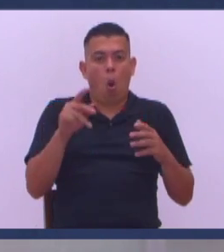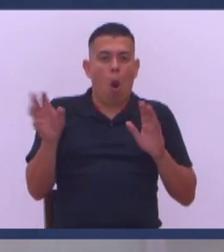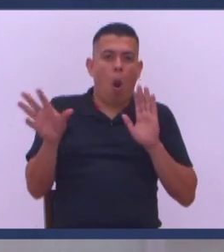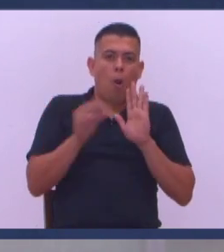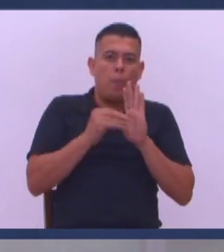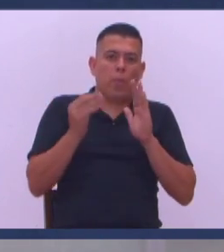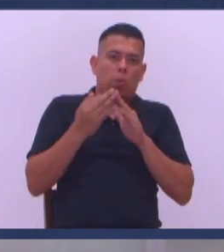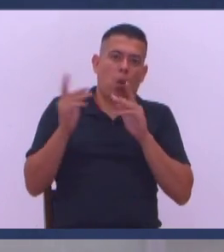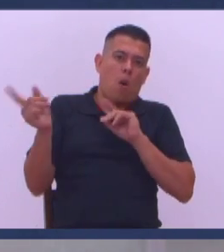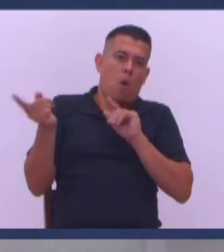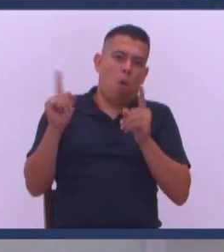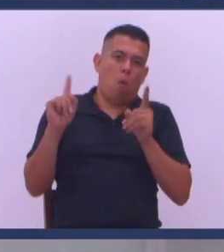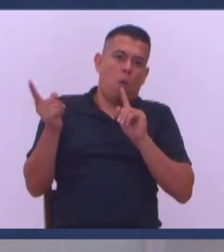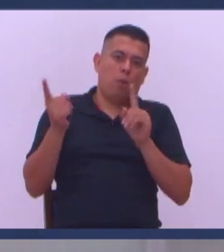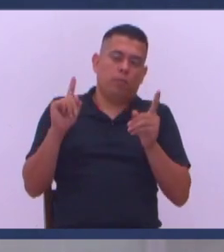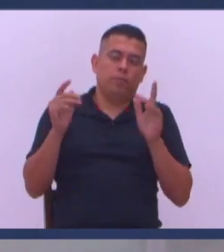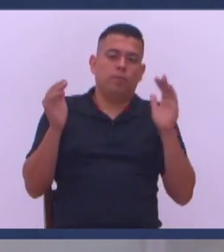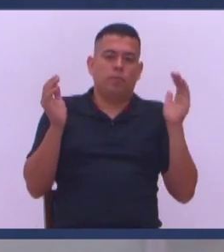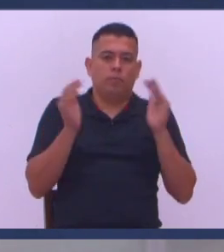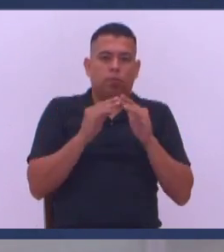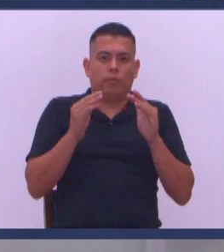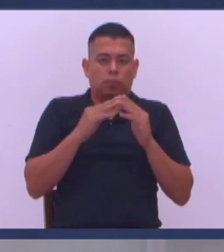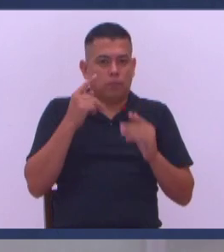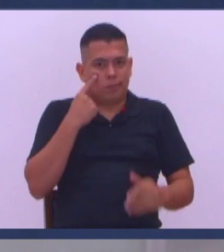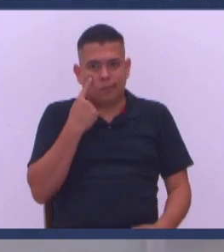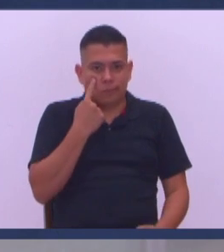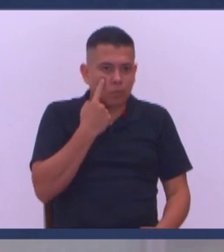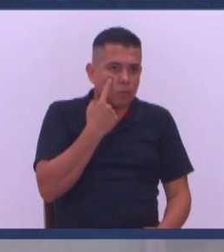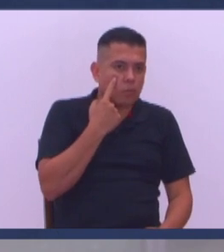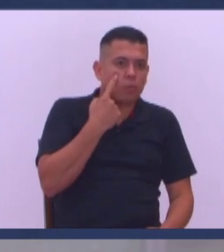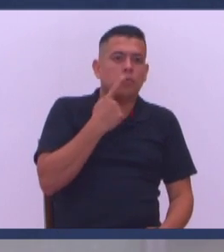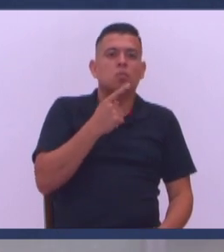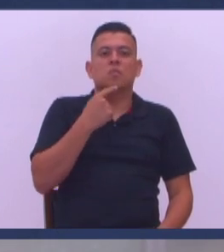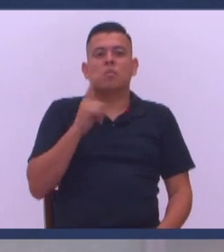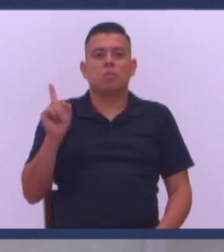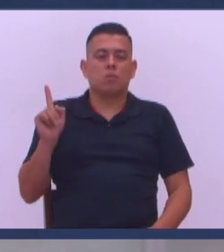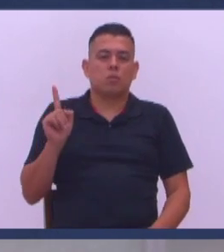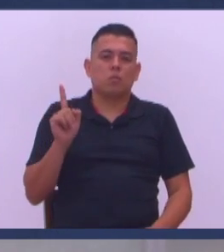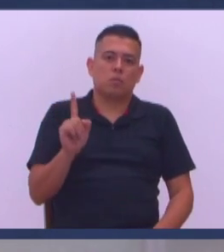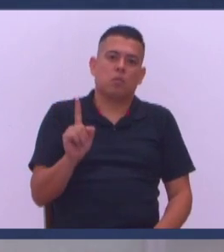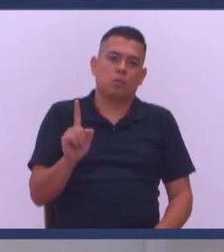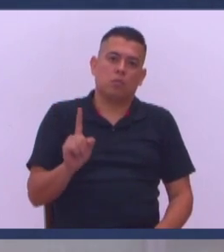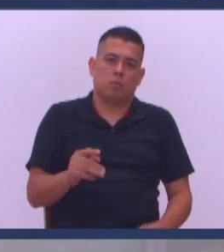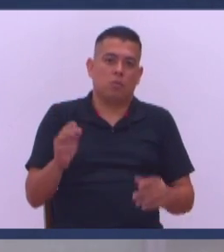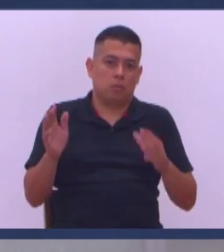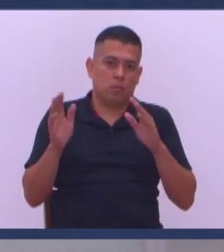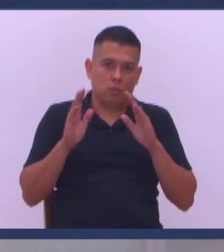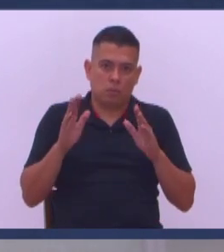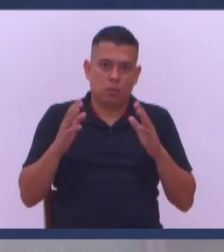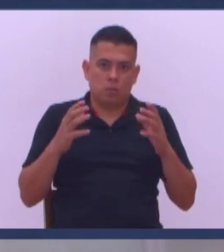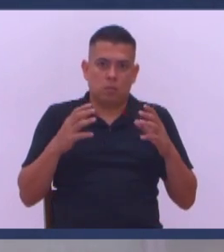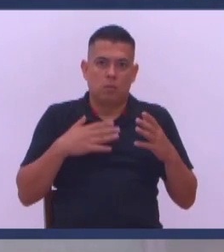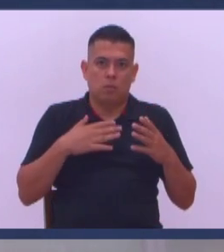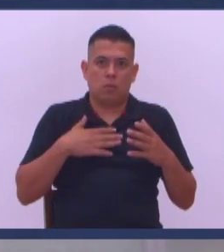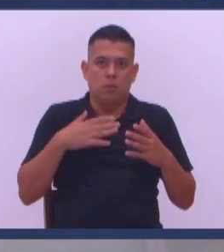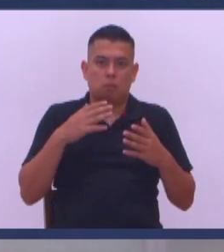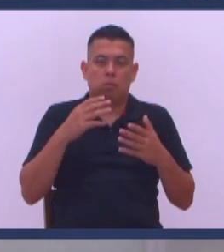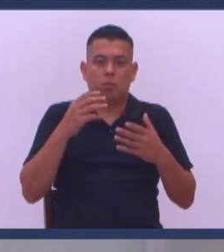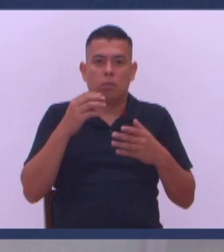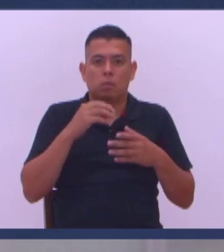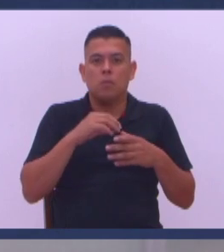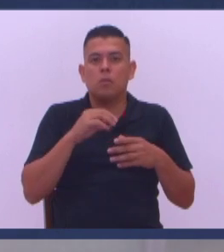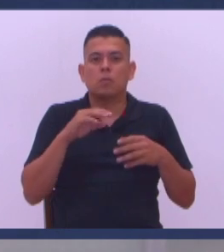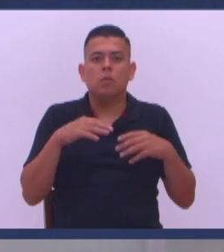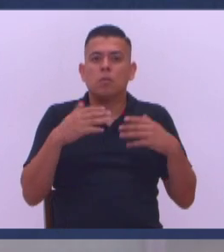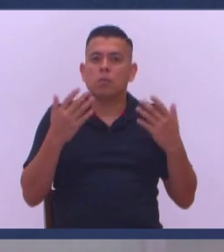Ni igual nosotros Tienes que estar Velando todo el tiempo Con quien caminas Estar atento Para poner tu alma En remojo En el Señor